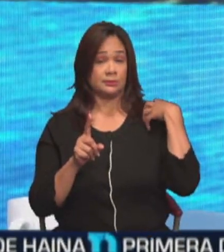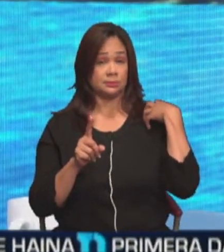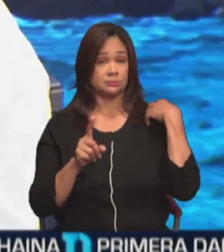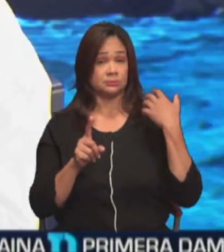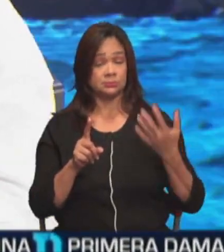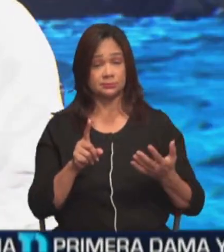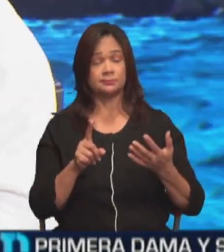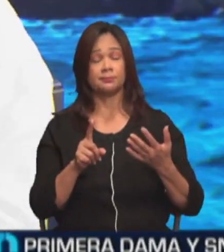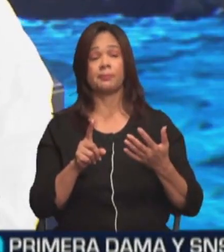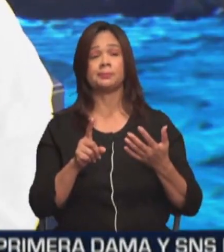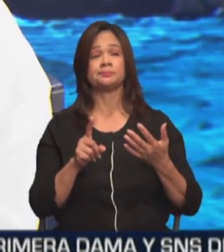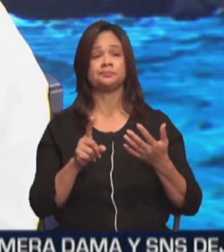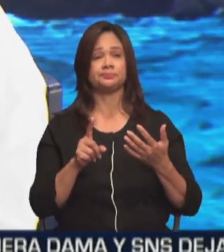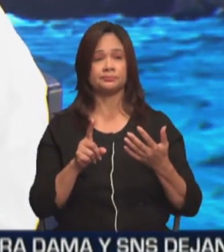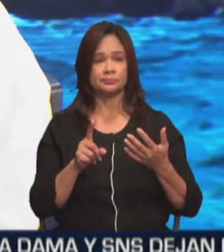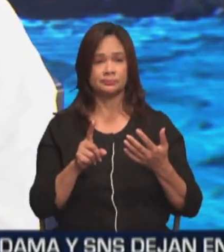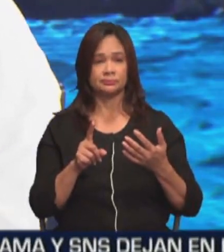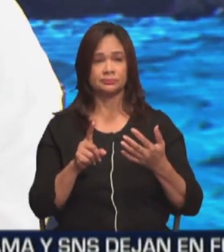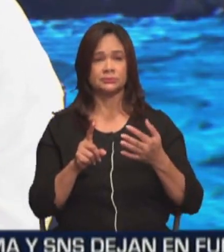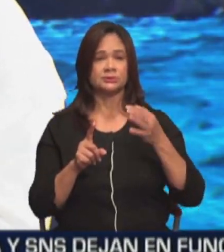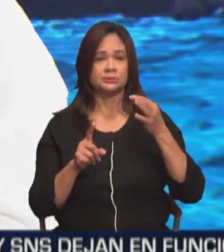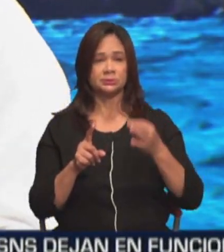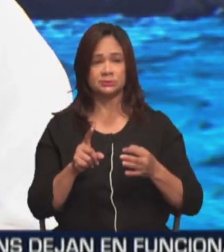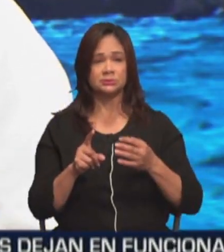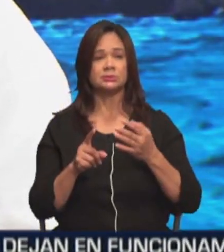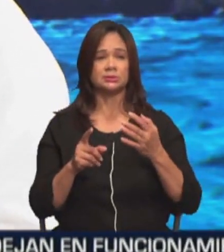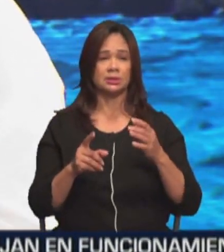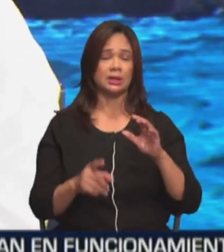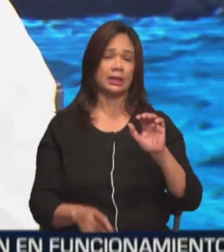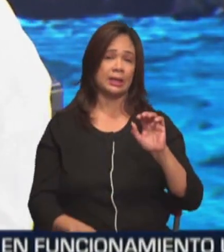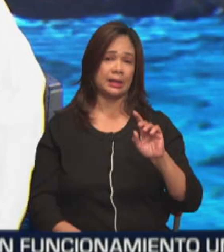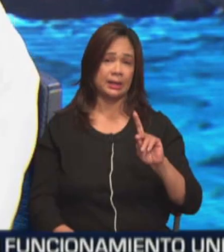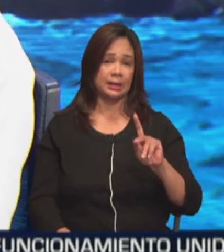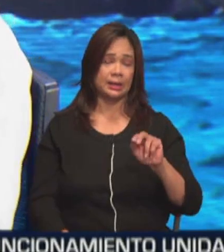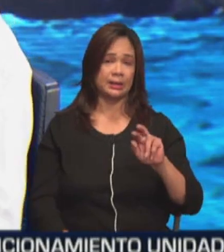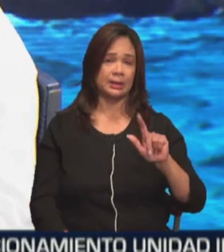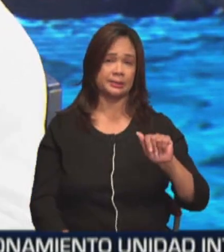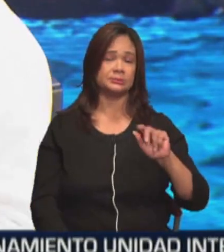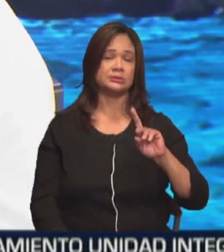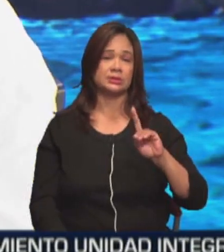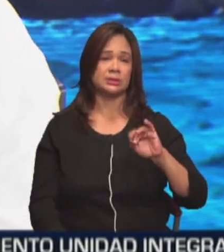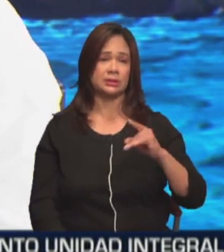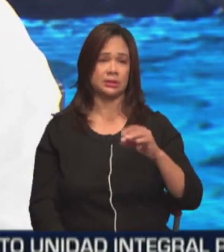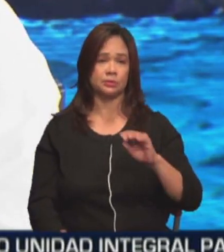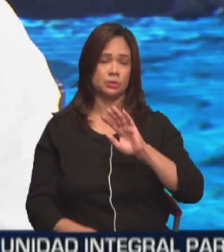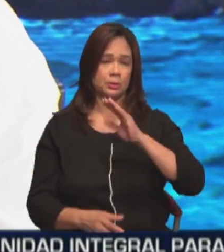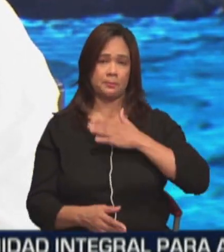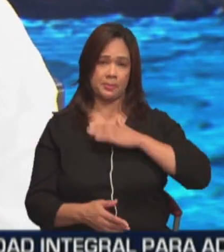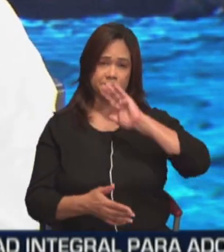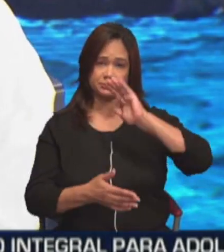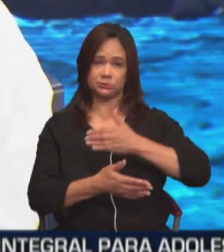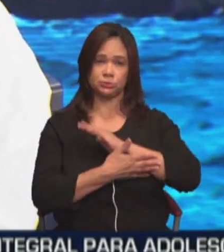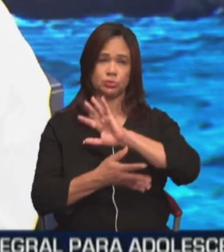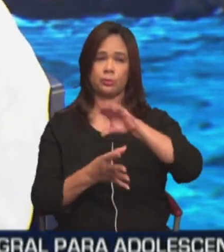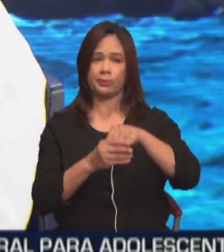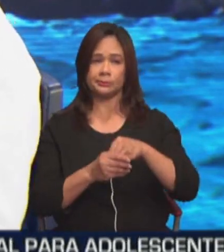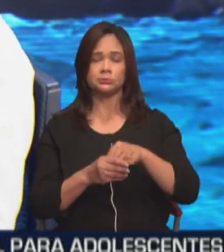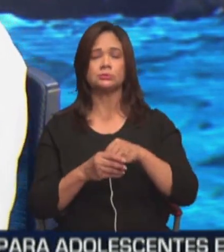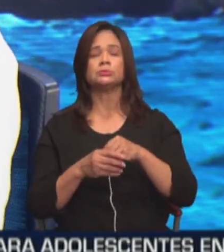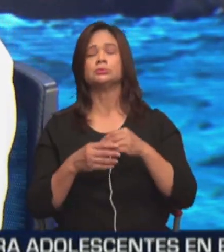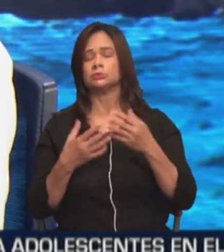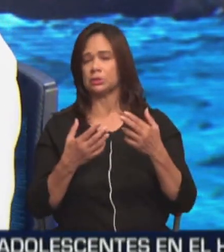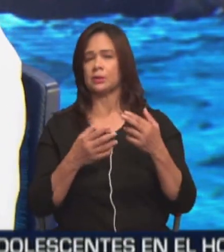Boss, esa es la oficial. matatana. Y tengo a Carla, tengo a Diego, tengo a Carmen, mis hijos, todos están integrados, todos juegan un papel.